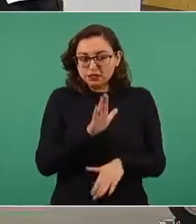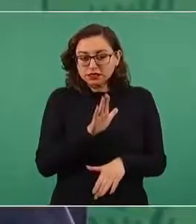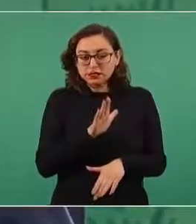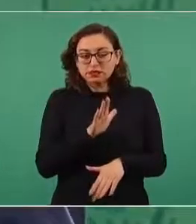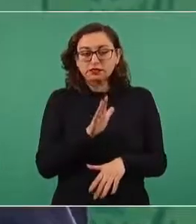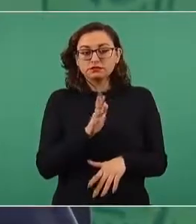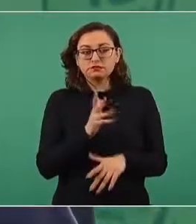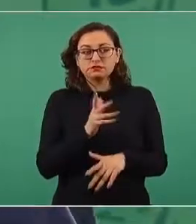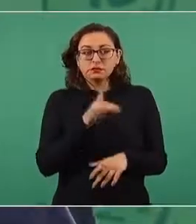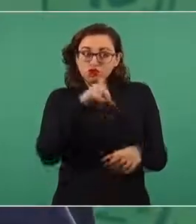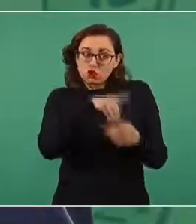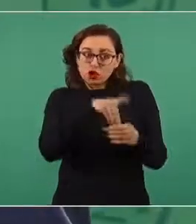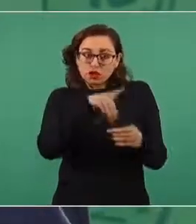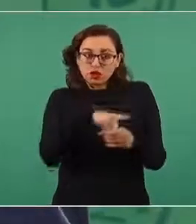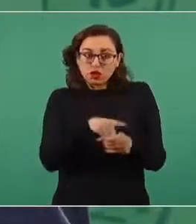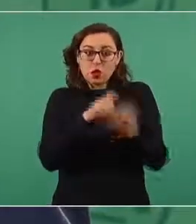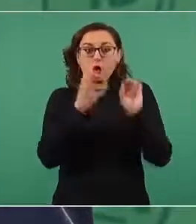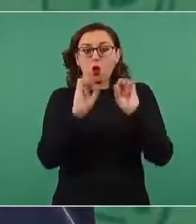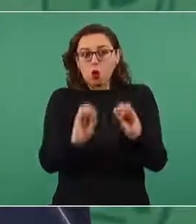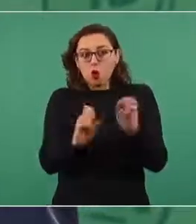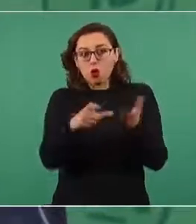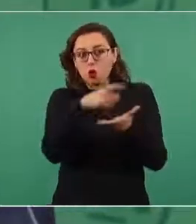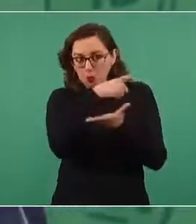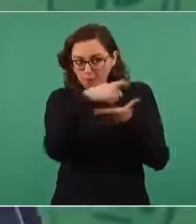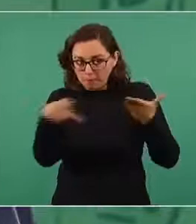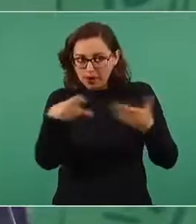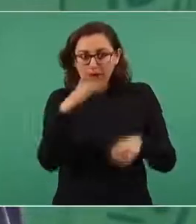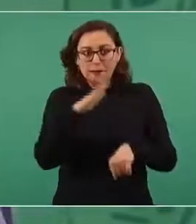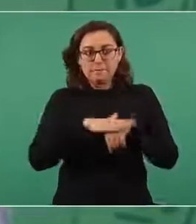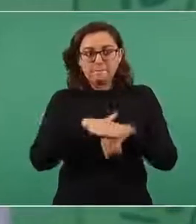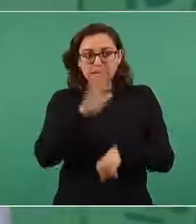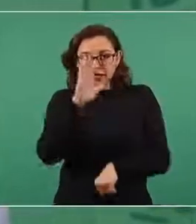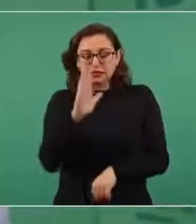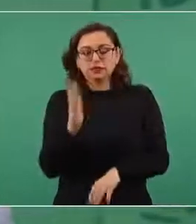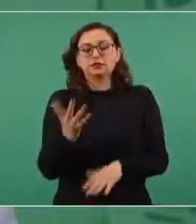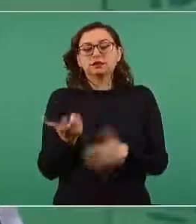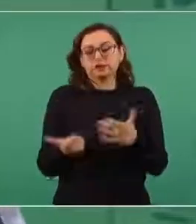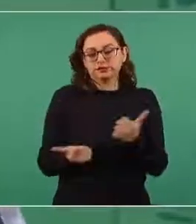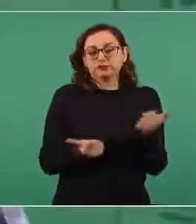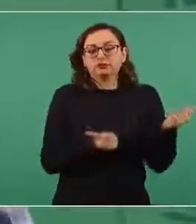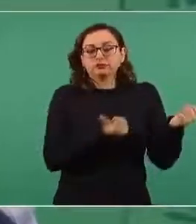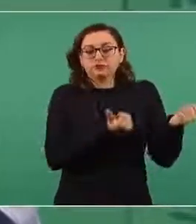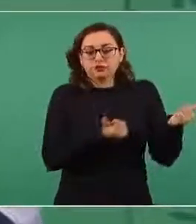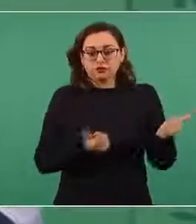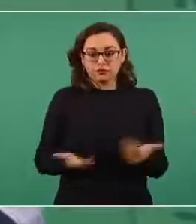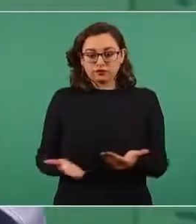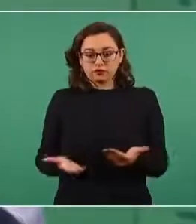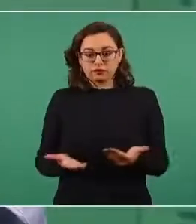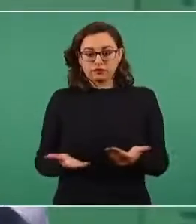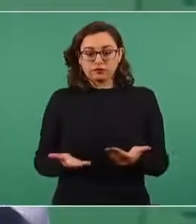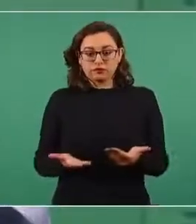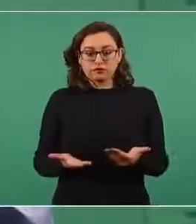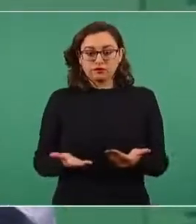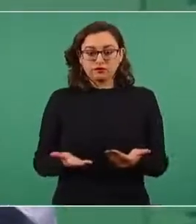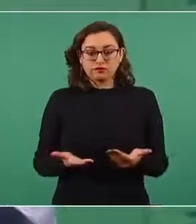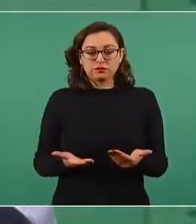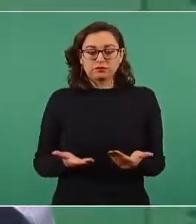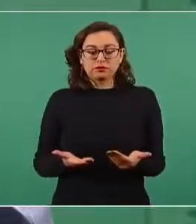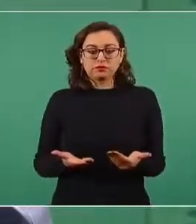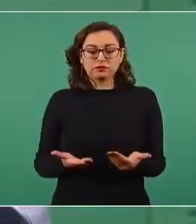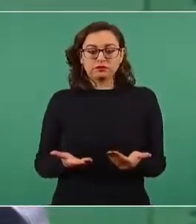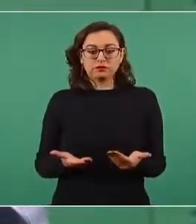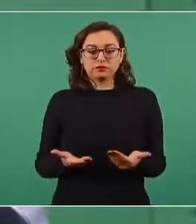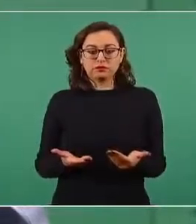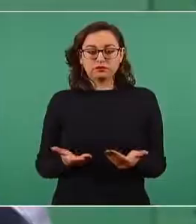adquieran a la farmacéutica, se van a utilizar para un plan de